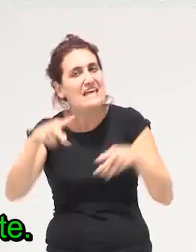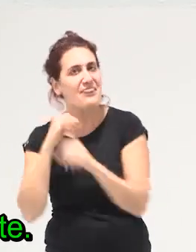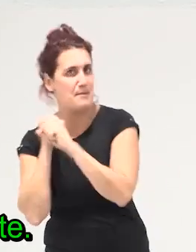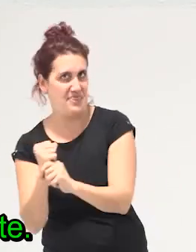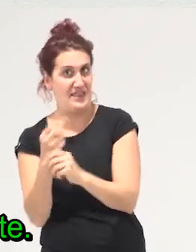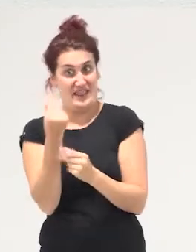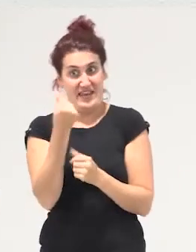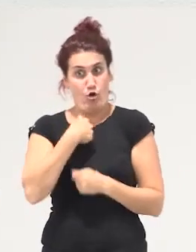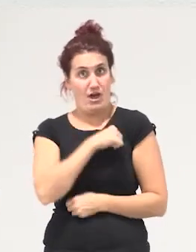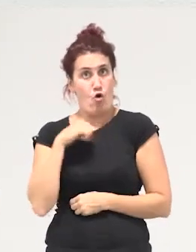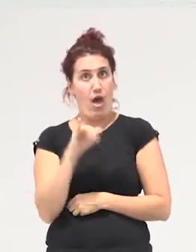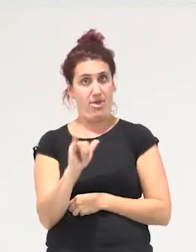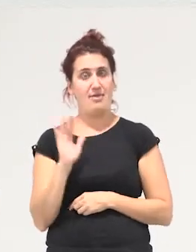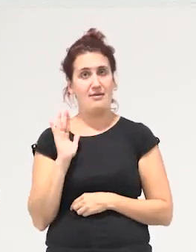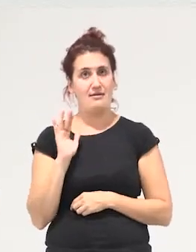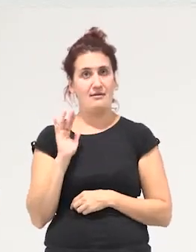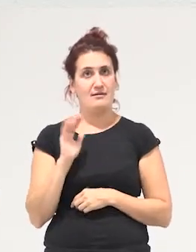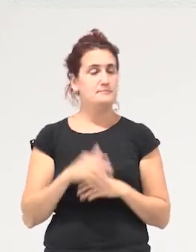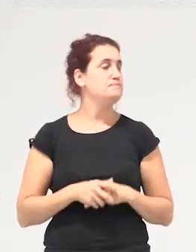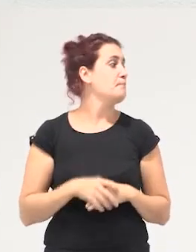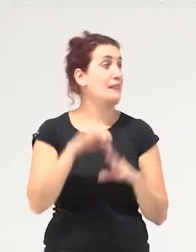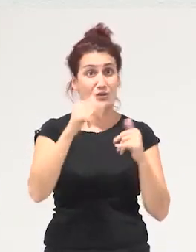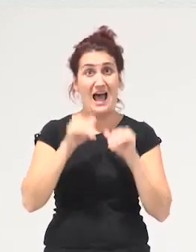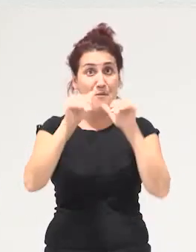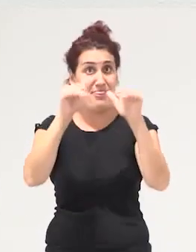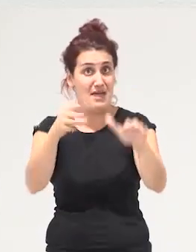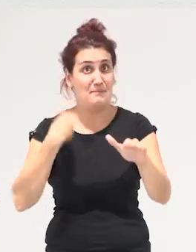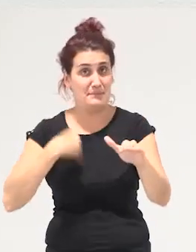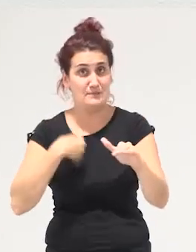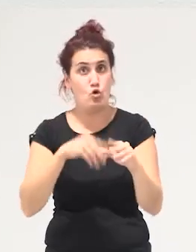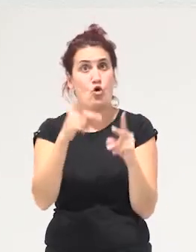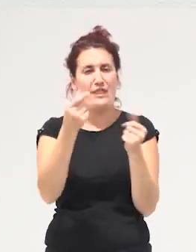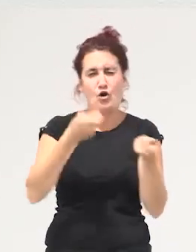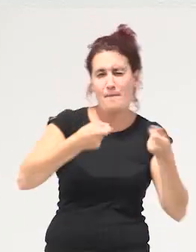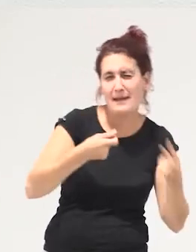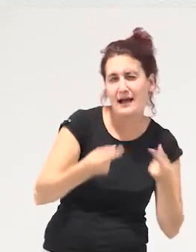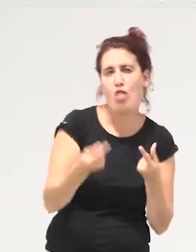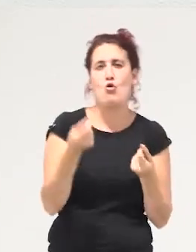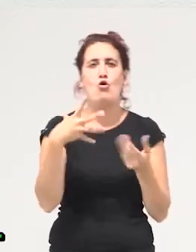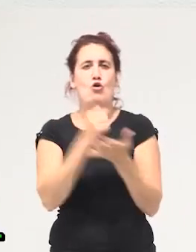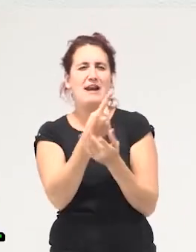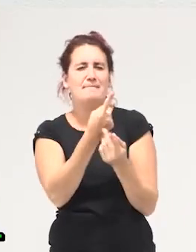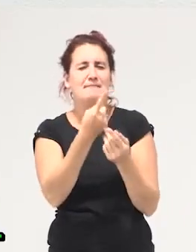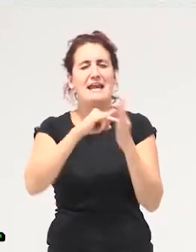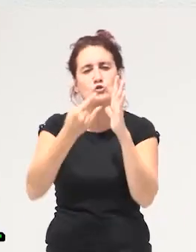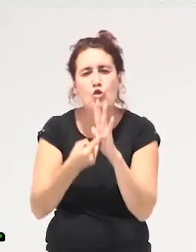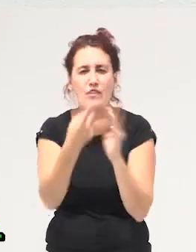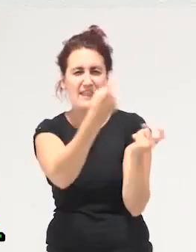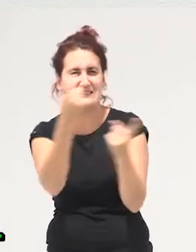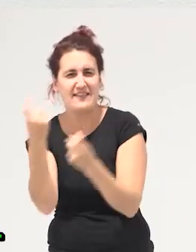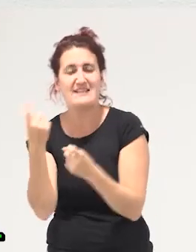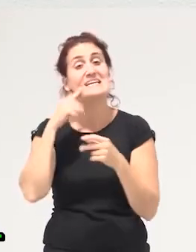individualmente entonces avanzar en esas formas colectivas y desmercantilizadas de resolución de necesidades y segundo